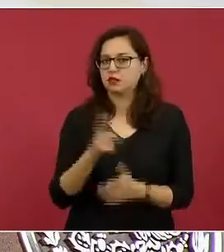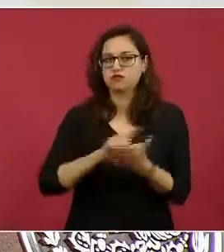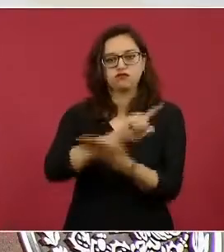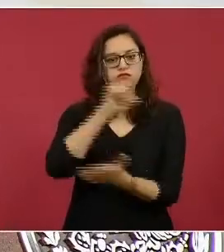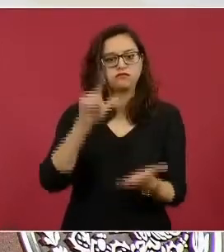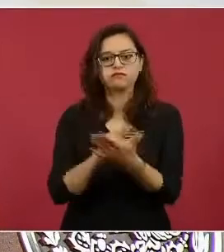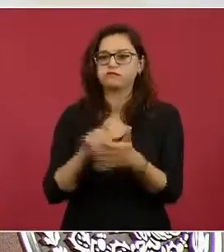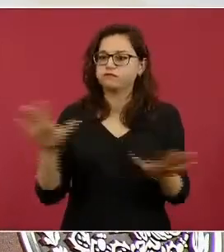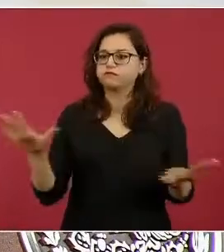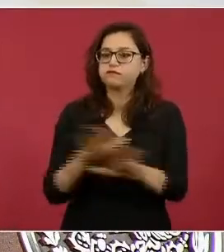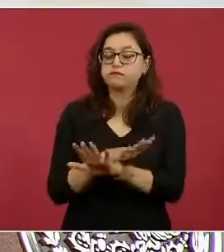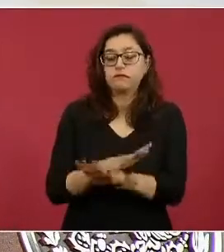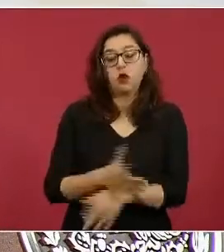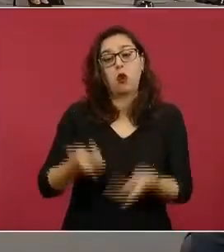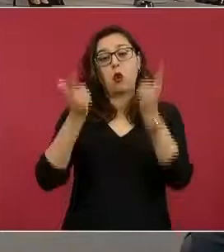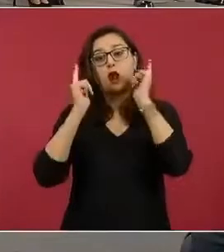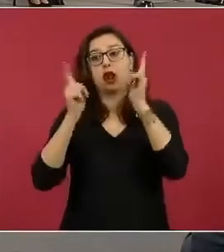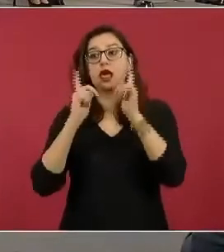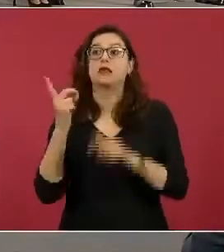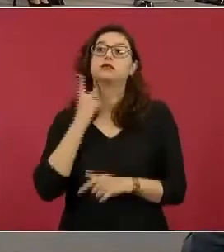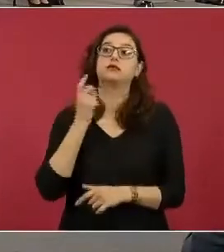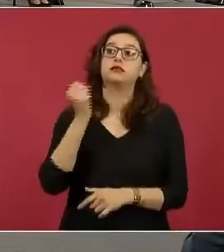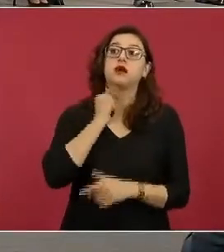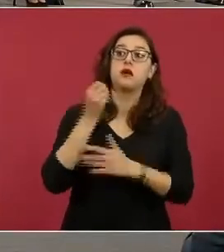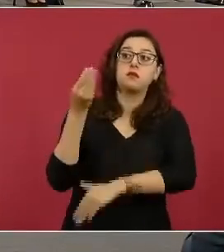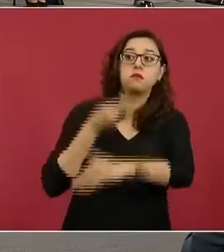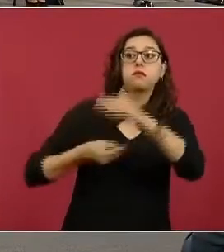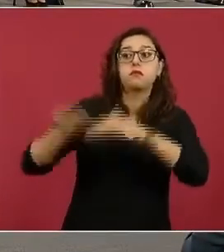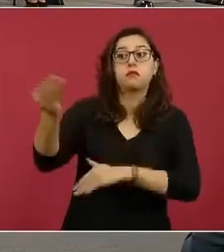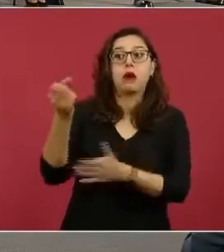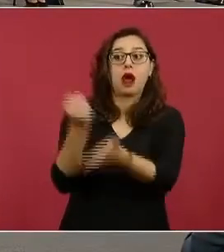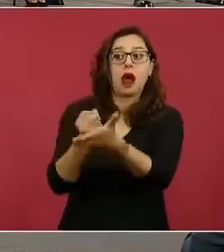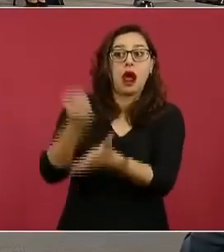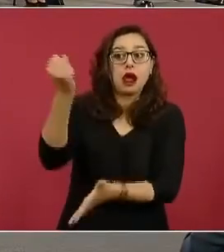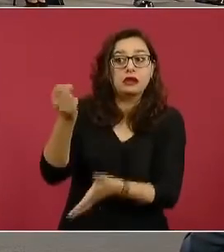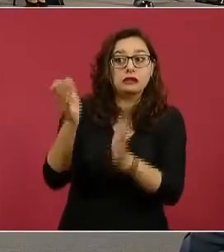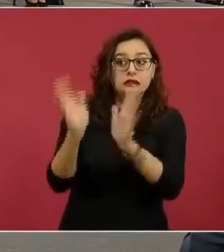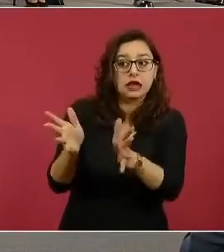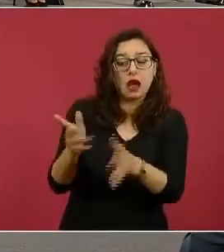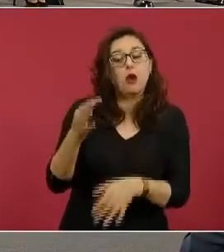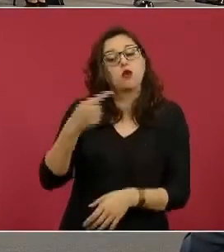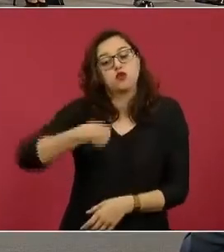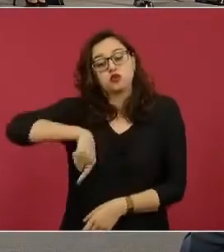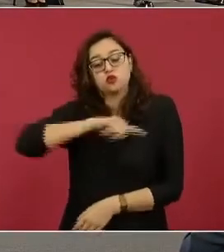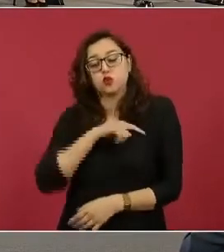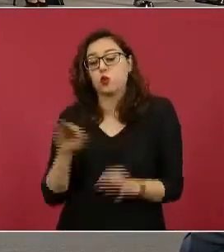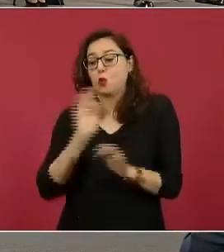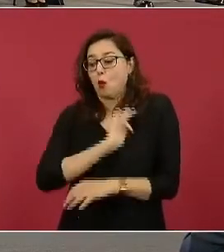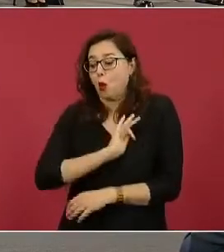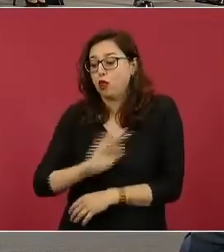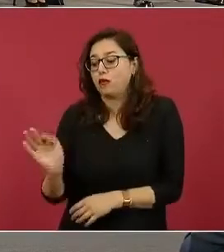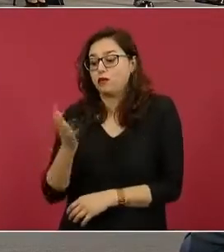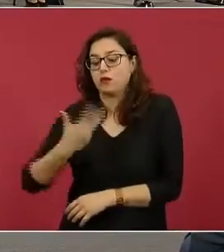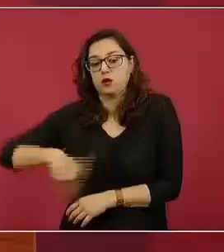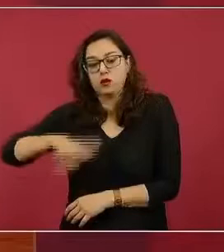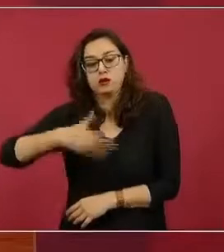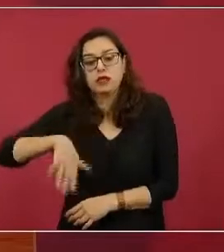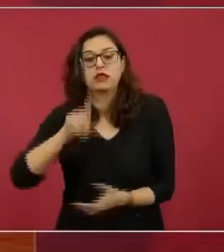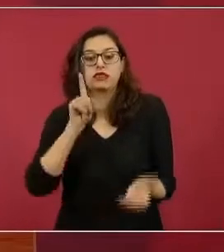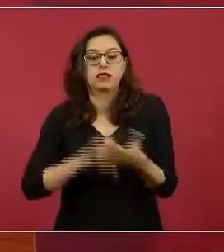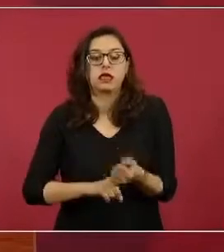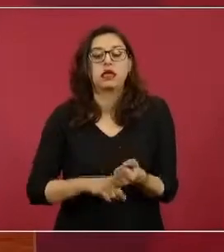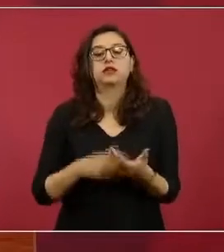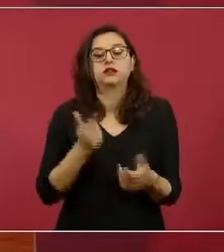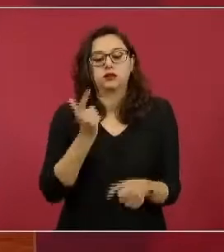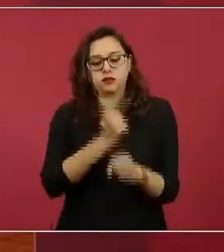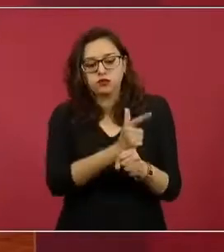pasa, las comisiones vamos a tener la facultad de hacer búsqueda de identificación humana a través del Centro Nacional de